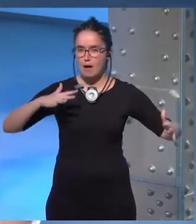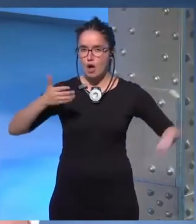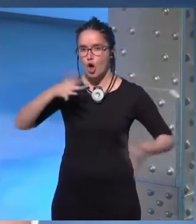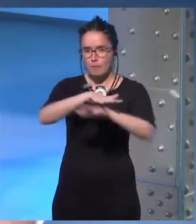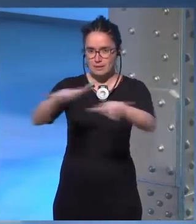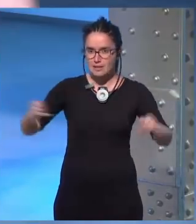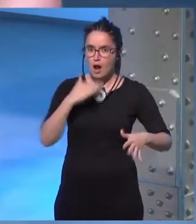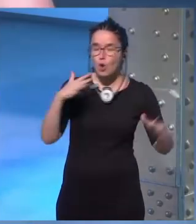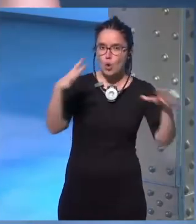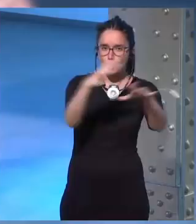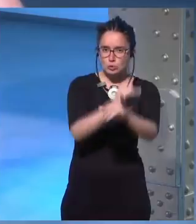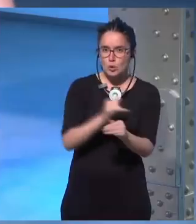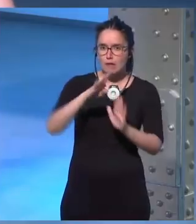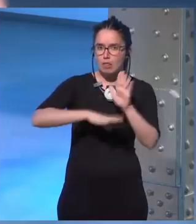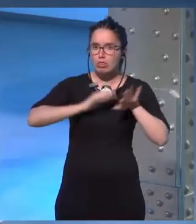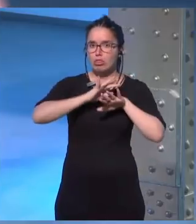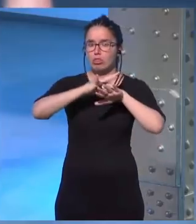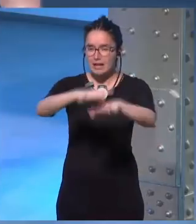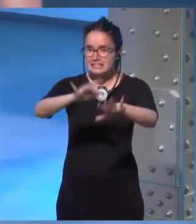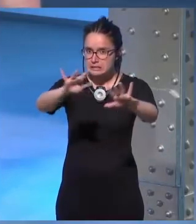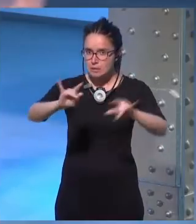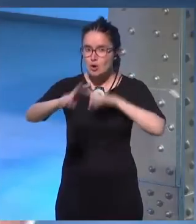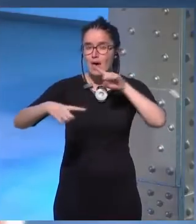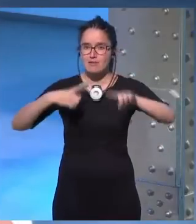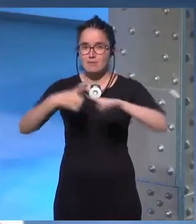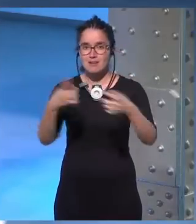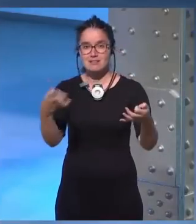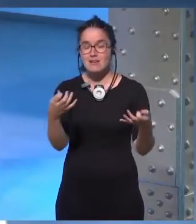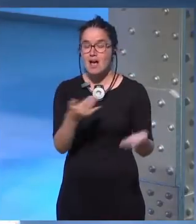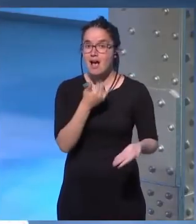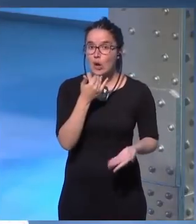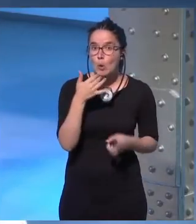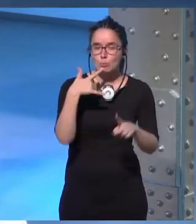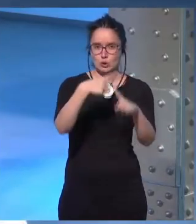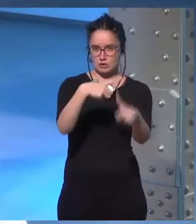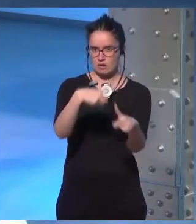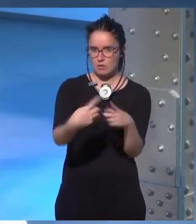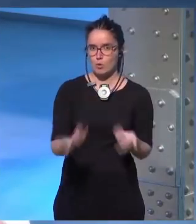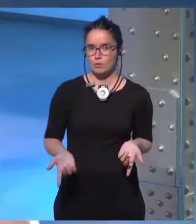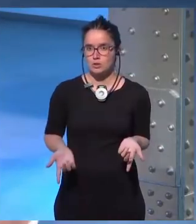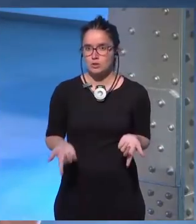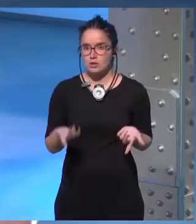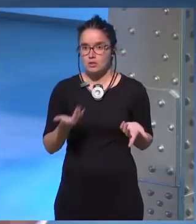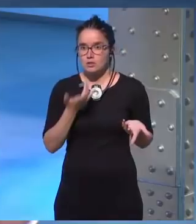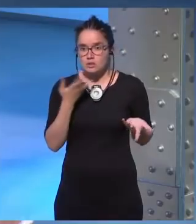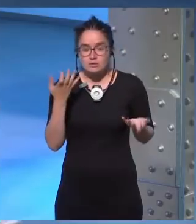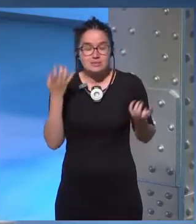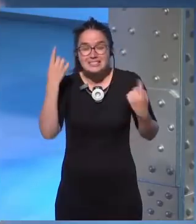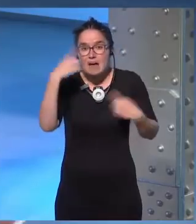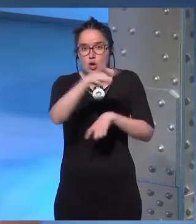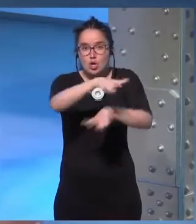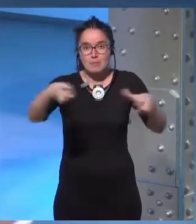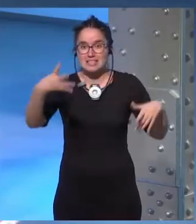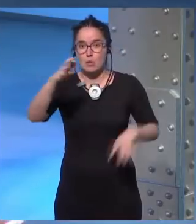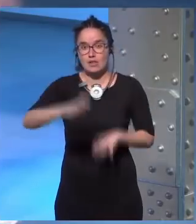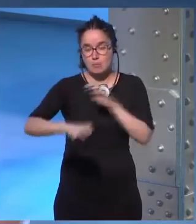sólo algo oscuro no sólo ese libro de instrucciones de la distopía sino que tenemos que tener algo positivo tener en cuenta lo que piensa